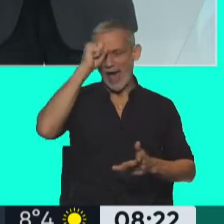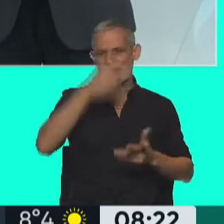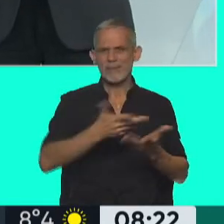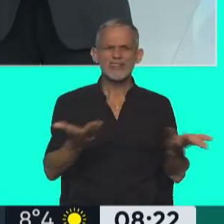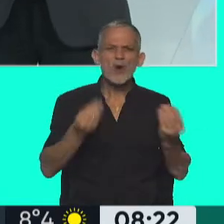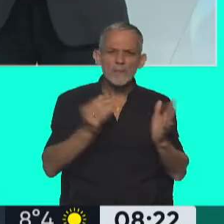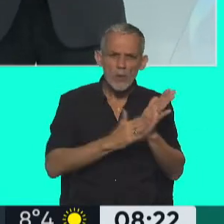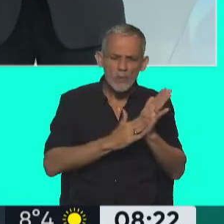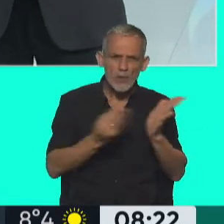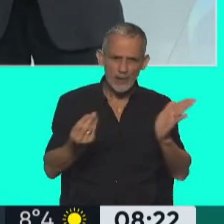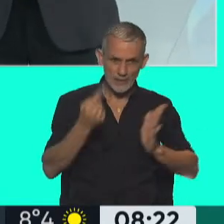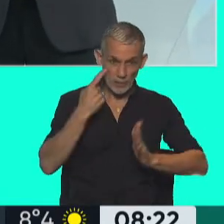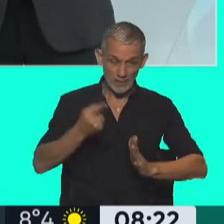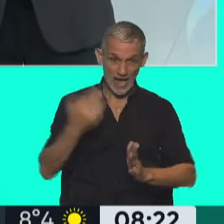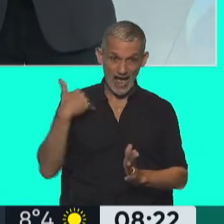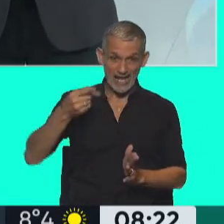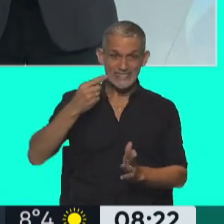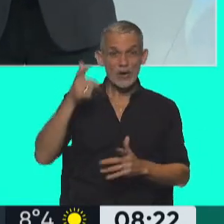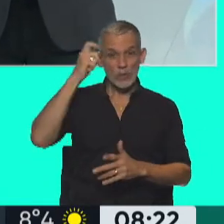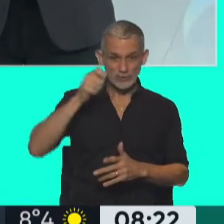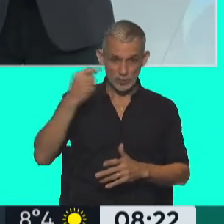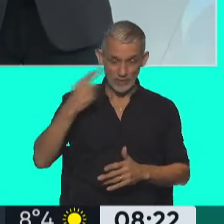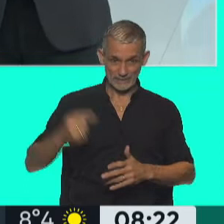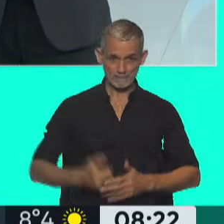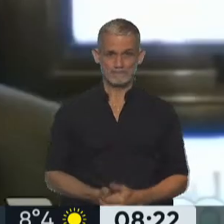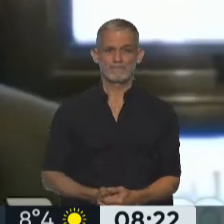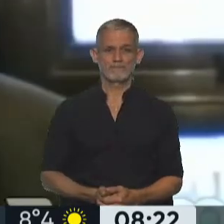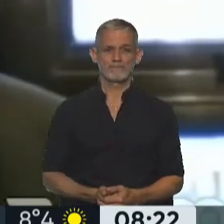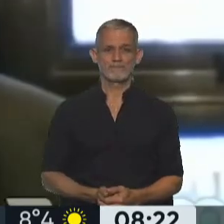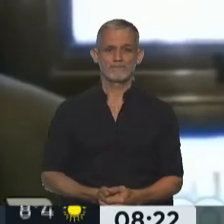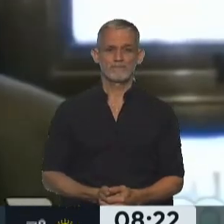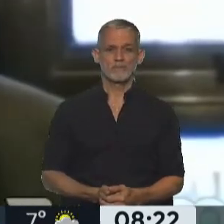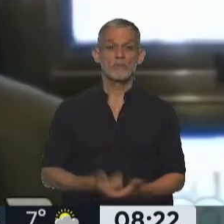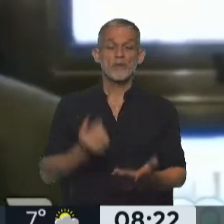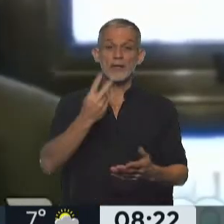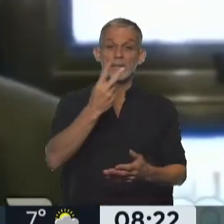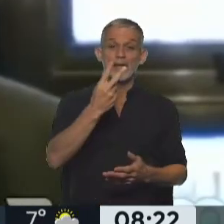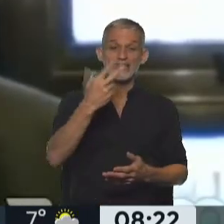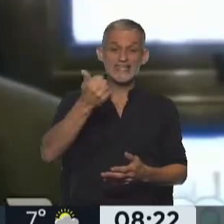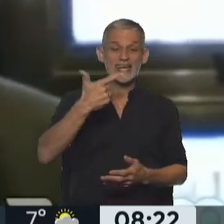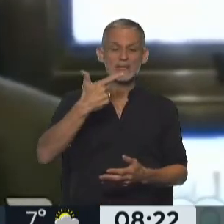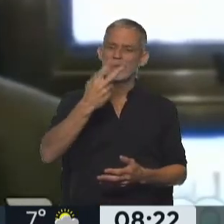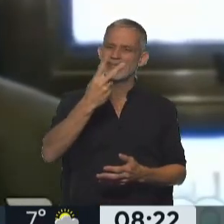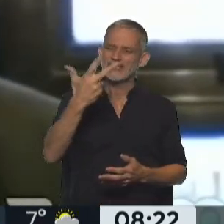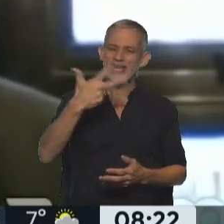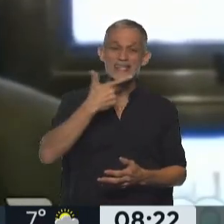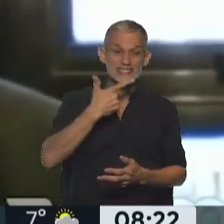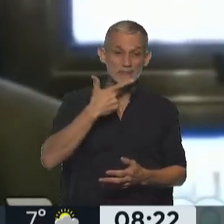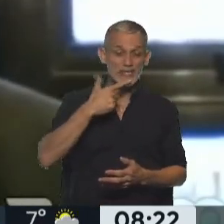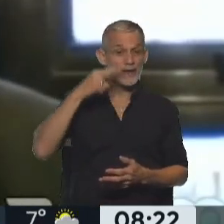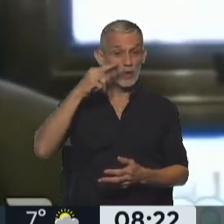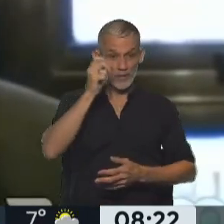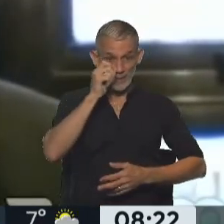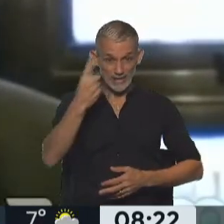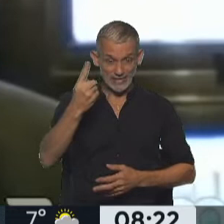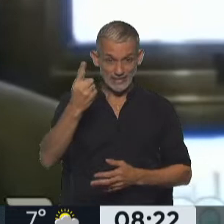con esa prueba? Mirá lo que pasó ayer en el juicio. El 23 de septiembre de 2021, este tribunal